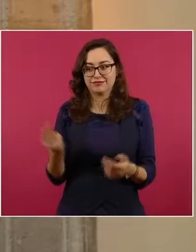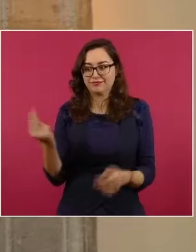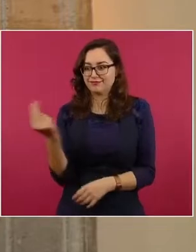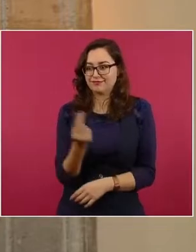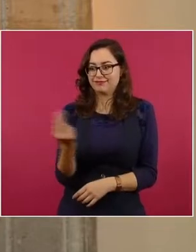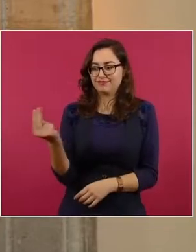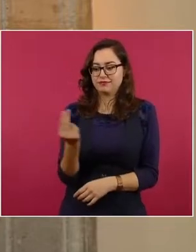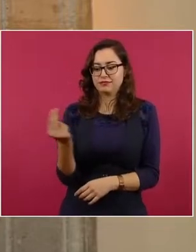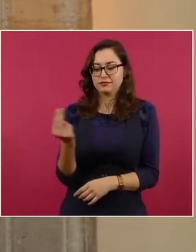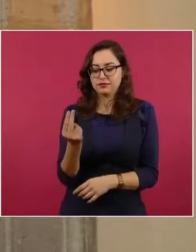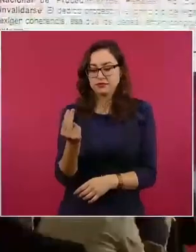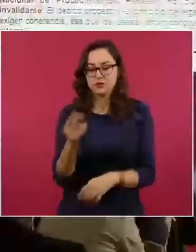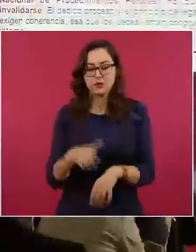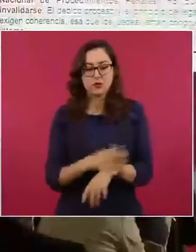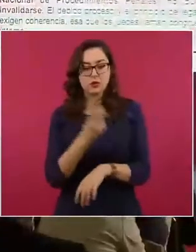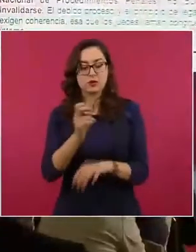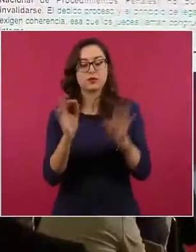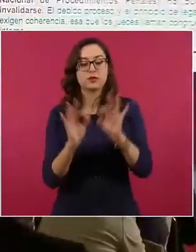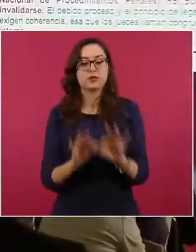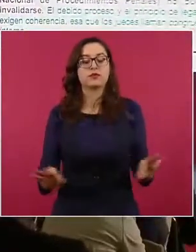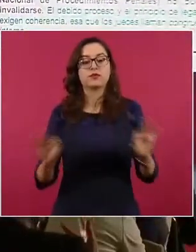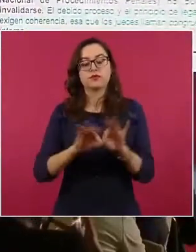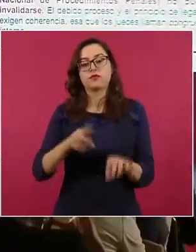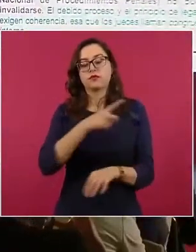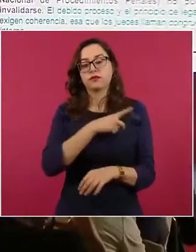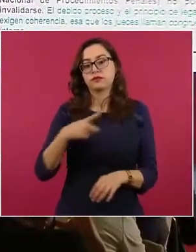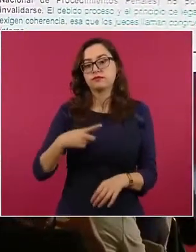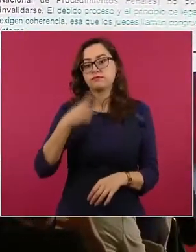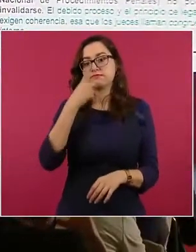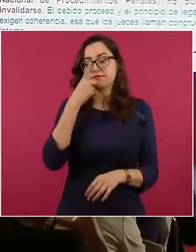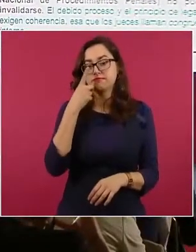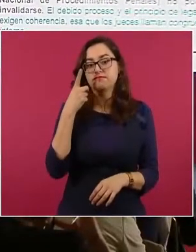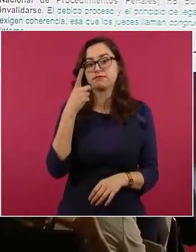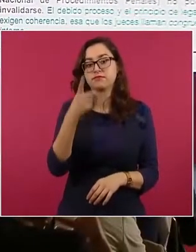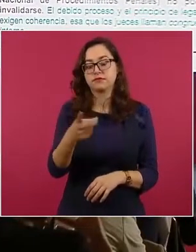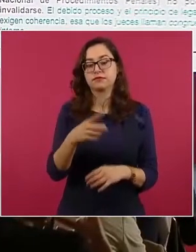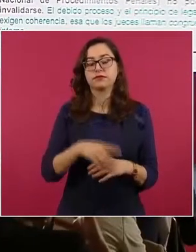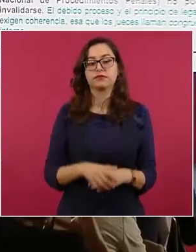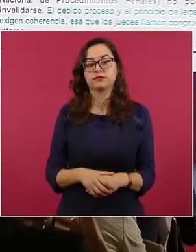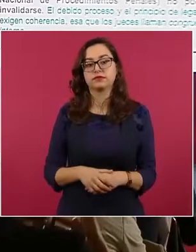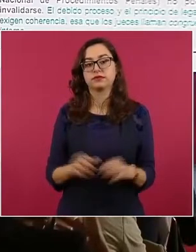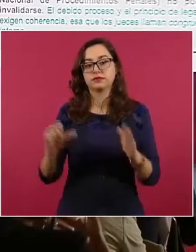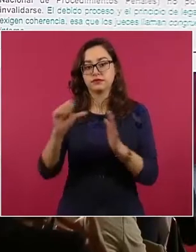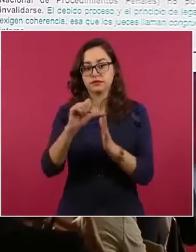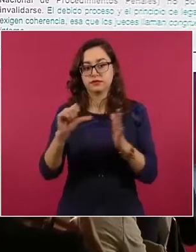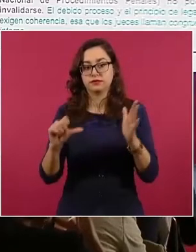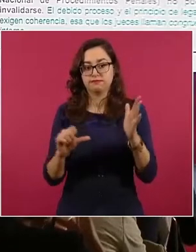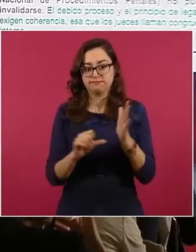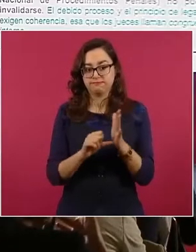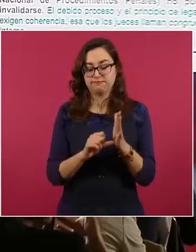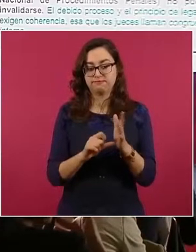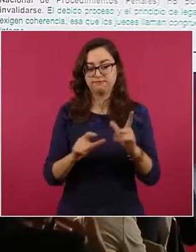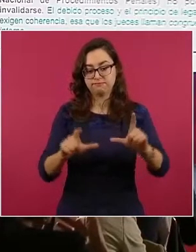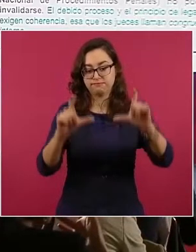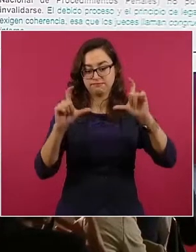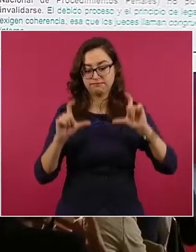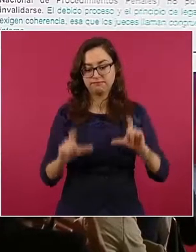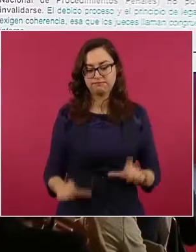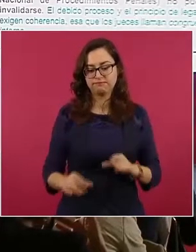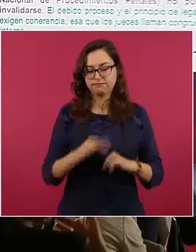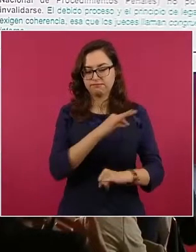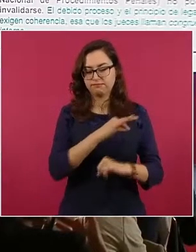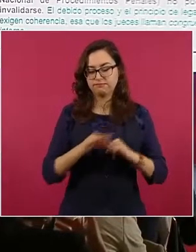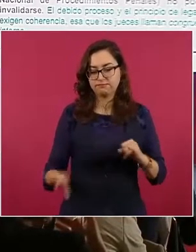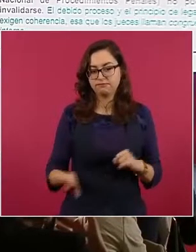sentido, es importante señalar que en el artículo transitorio del decreto que establece la prisión preventiva, se señala